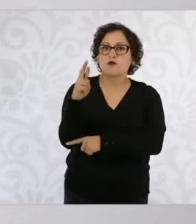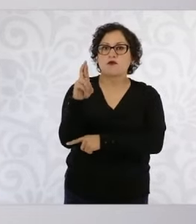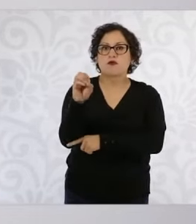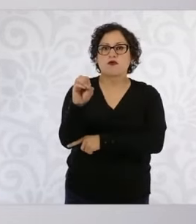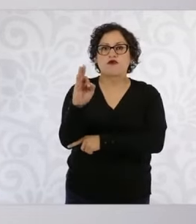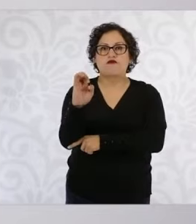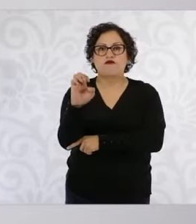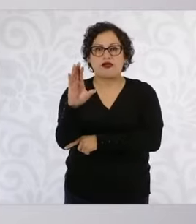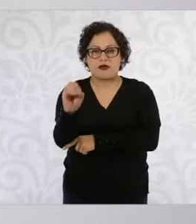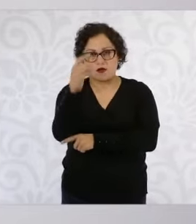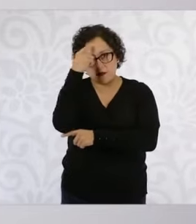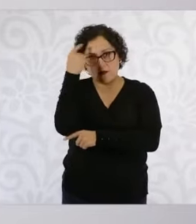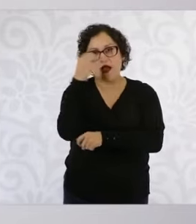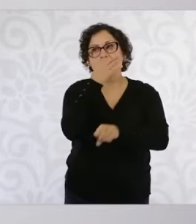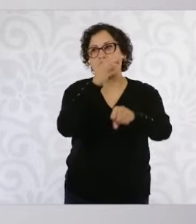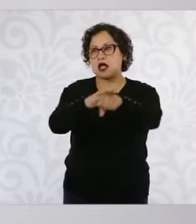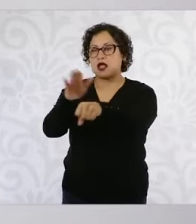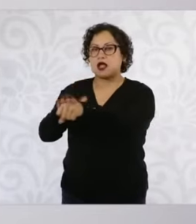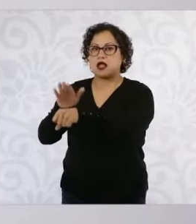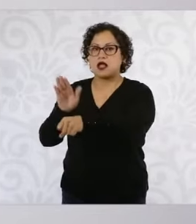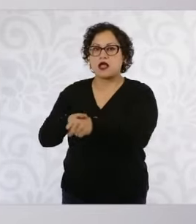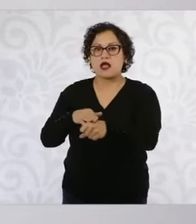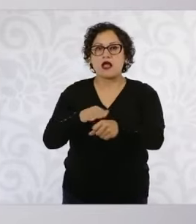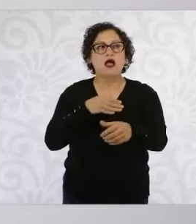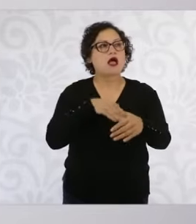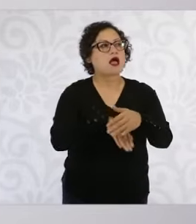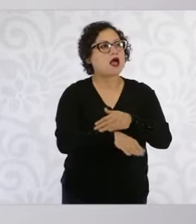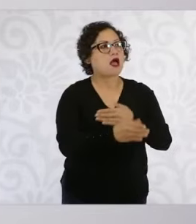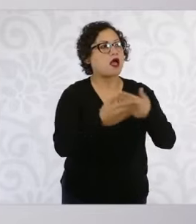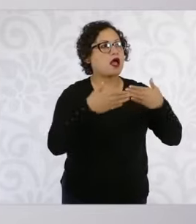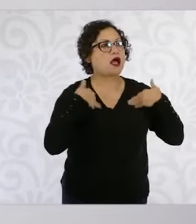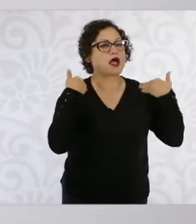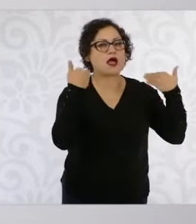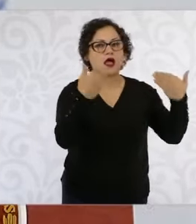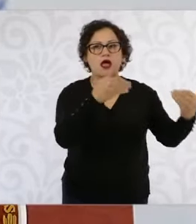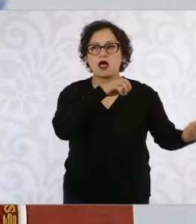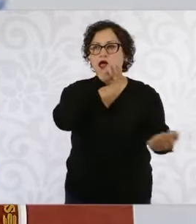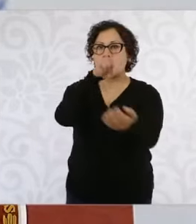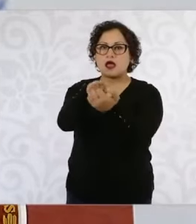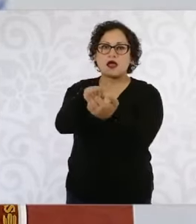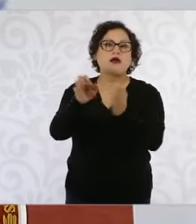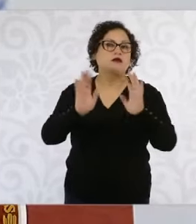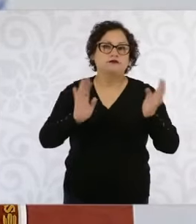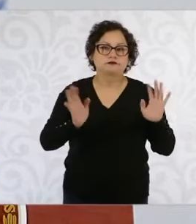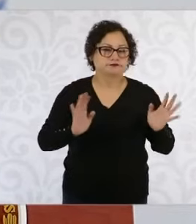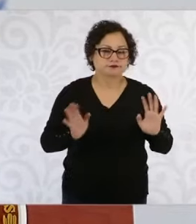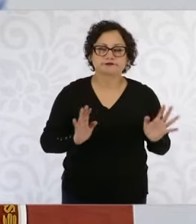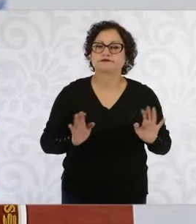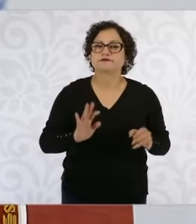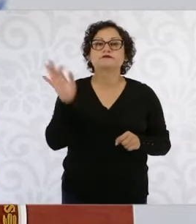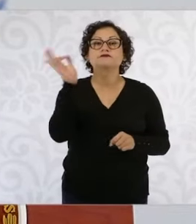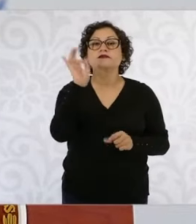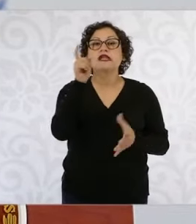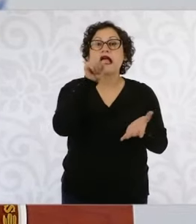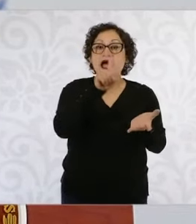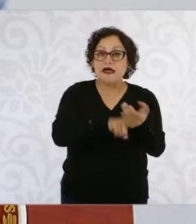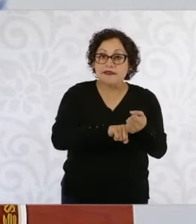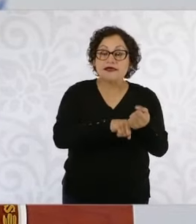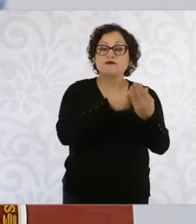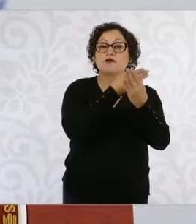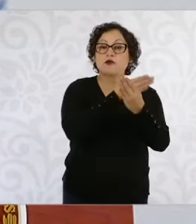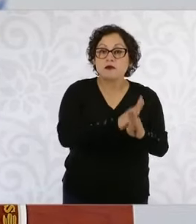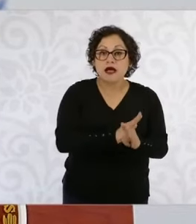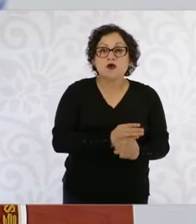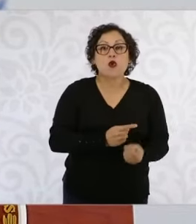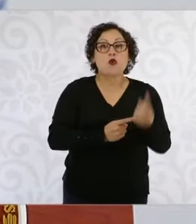Para que no caigan en un fraude. Y si hay denuncias específicas de algún trabajador, de alguna institución